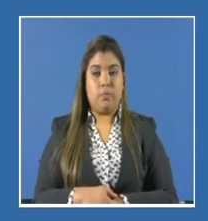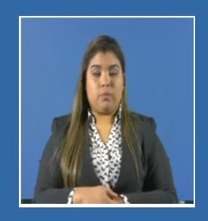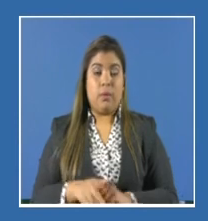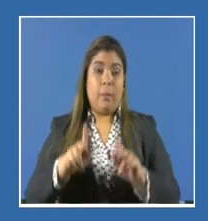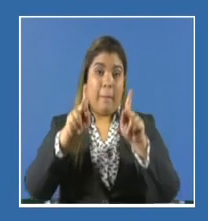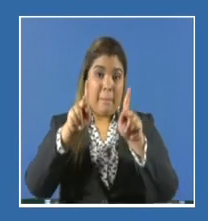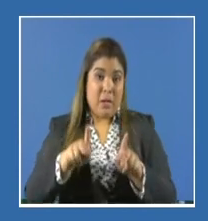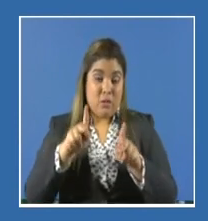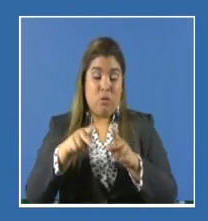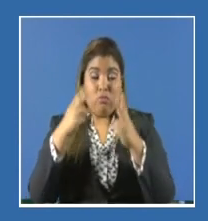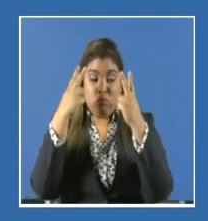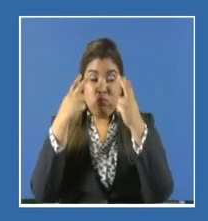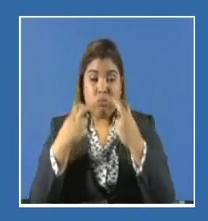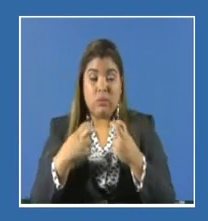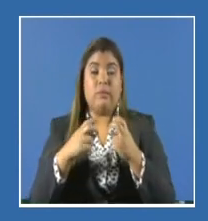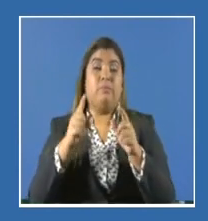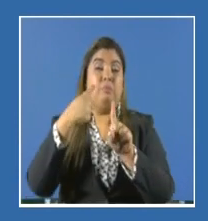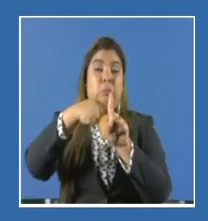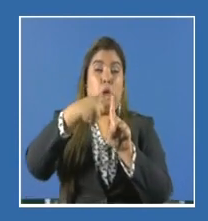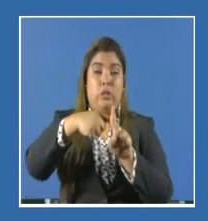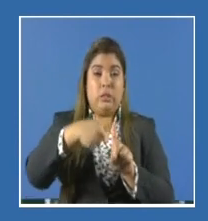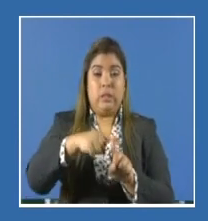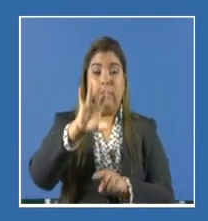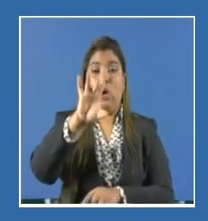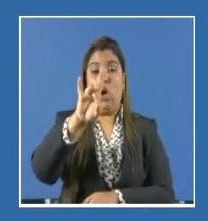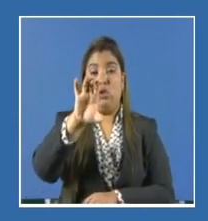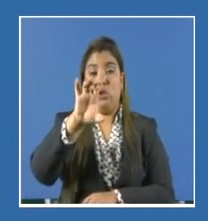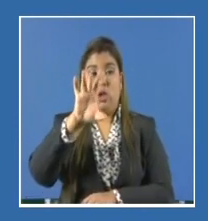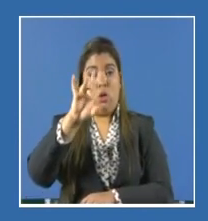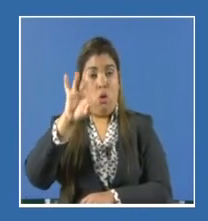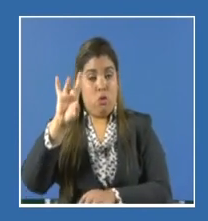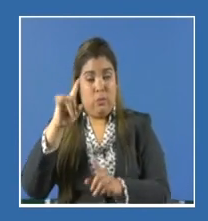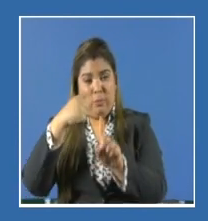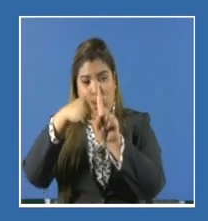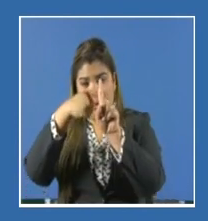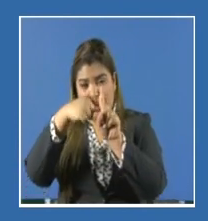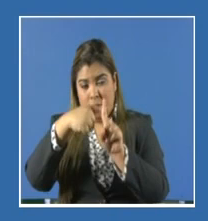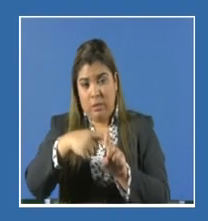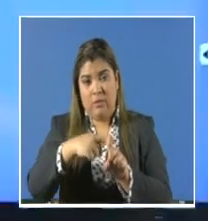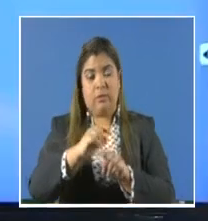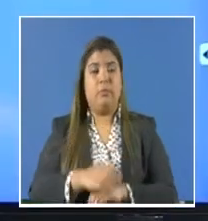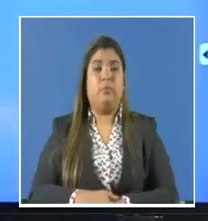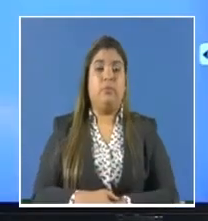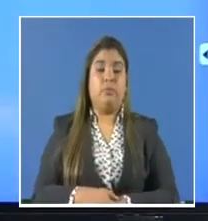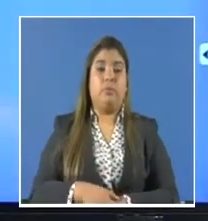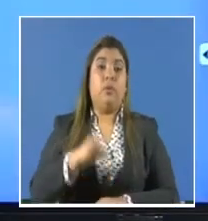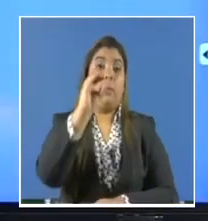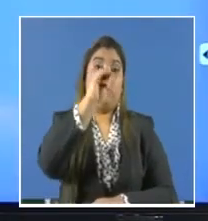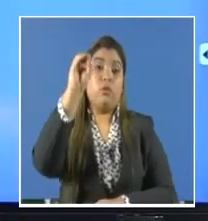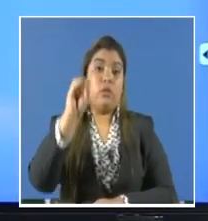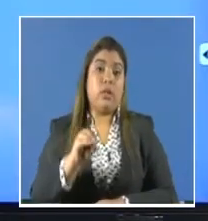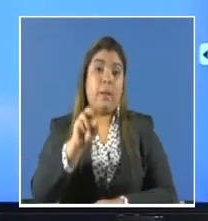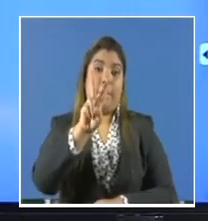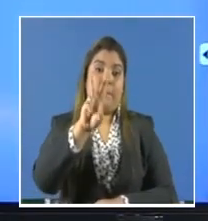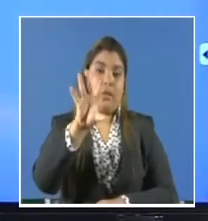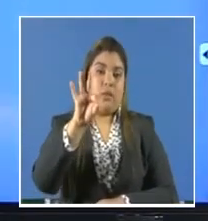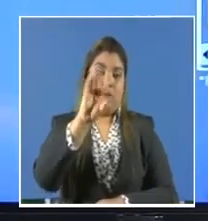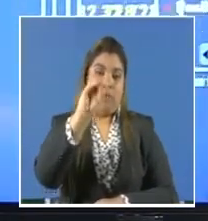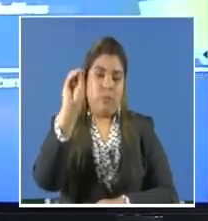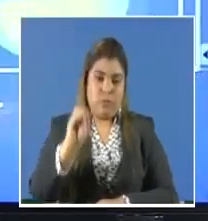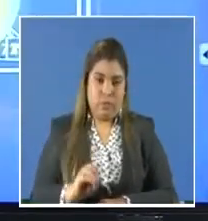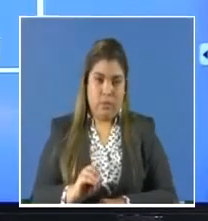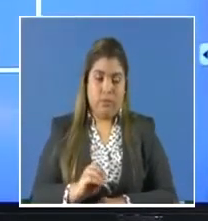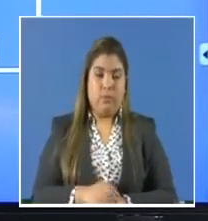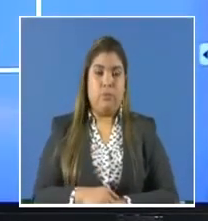los nuevos casos 868 para un porcentaje de positividad de 29%.